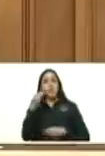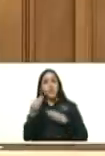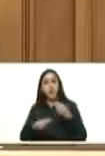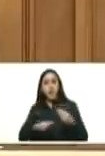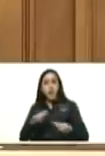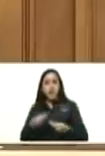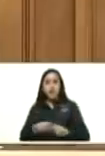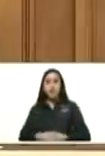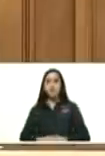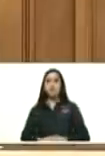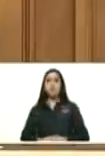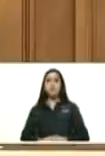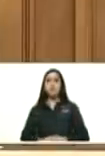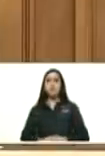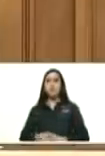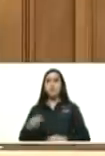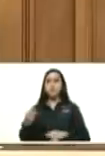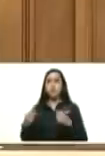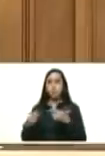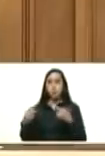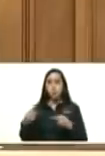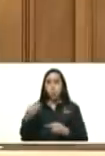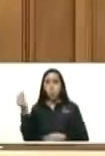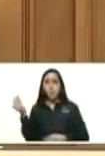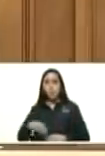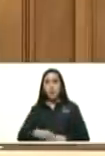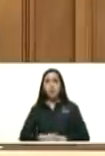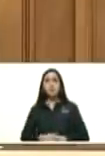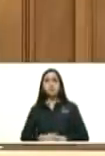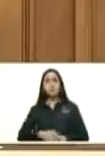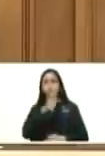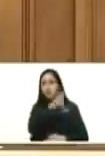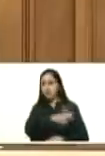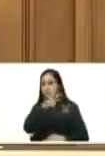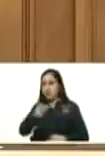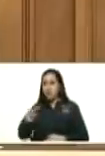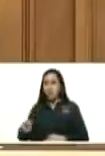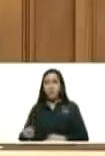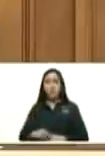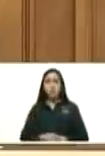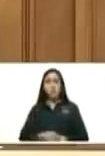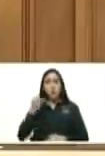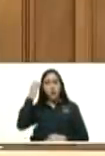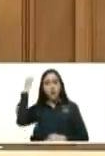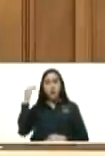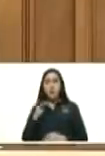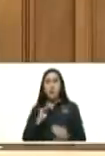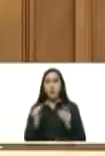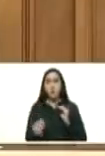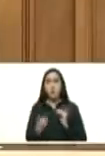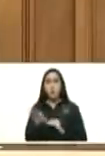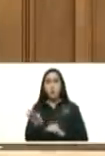del poder ciudadano tomado de la idea del poder moral